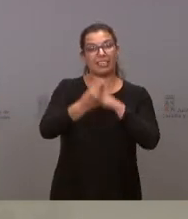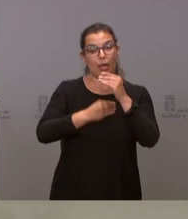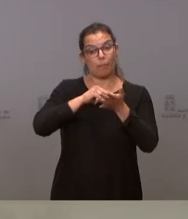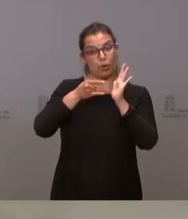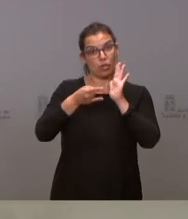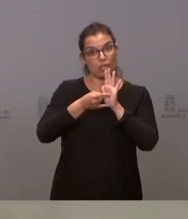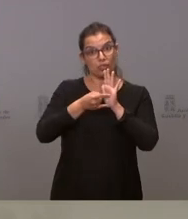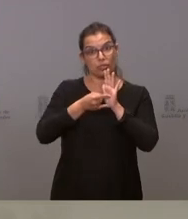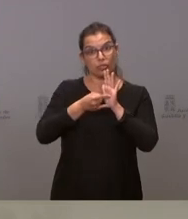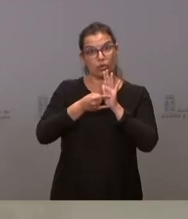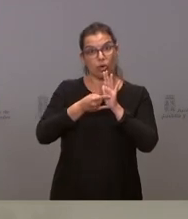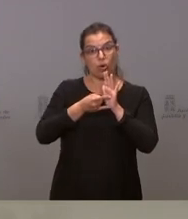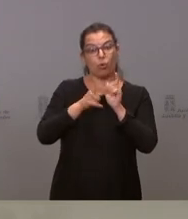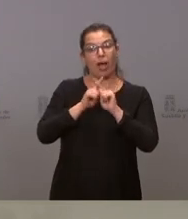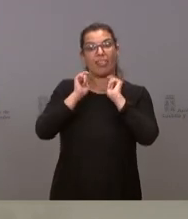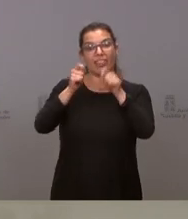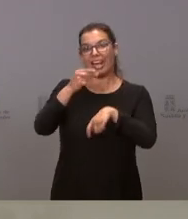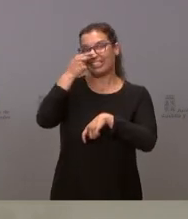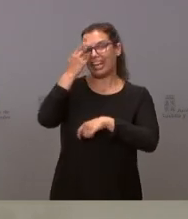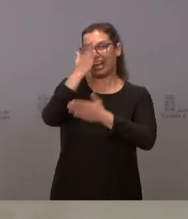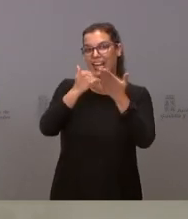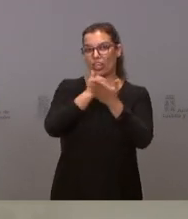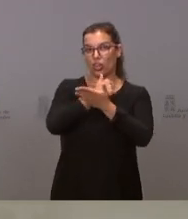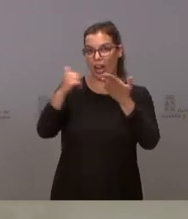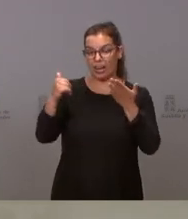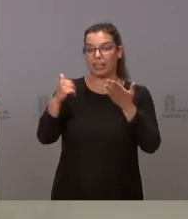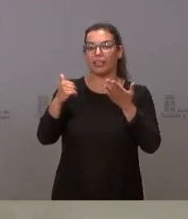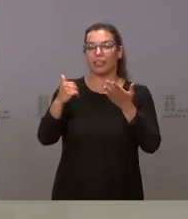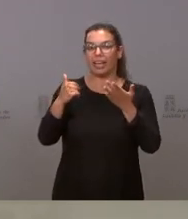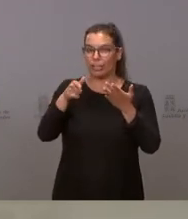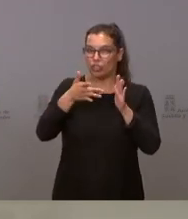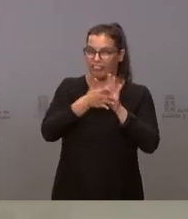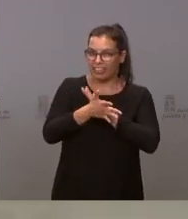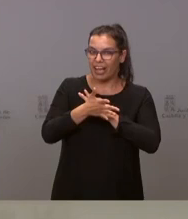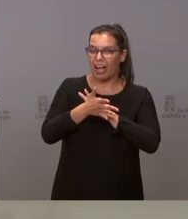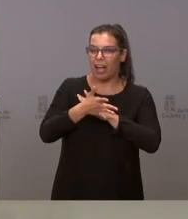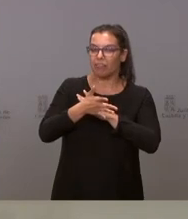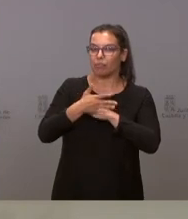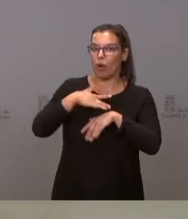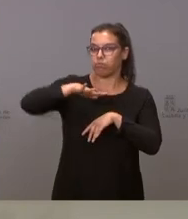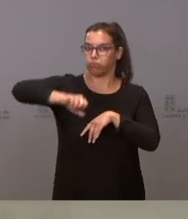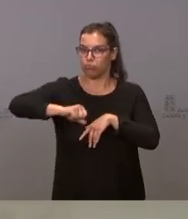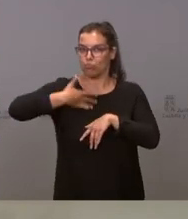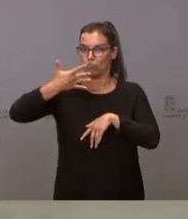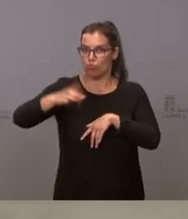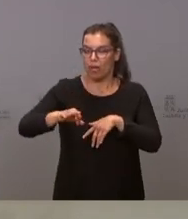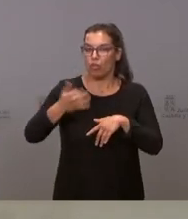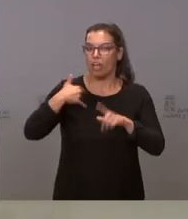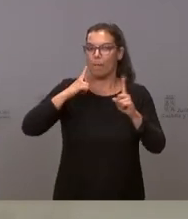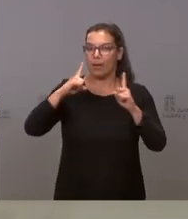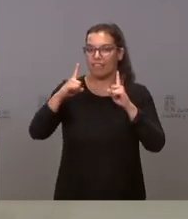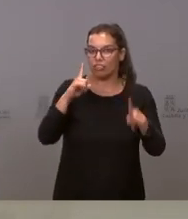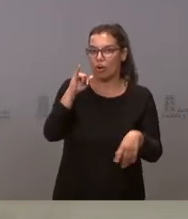proyecto se iba a declarar de interregional. No sé si eso cambia este escenario. Si la Junta ya tiene previsto cómo va a hacerse